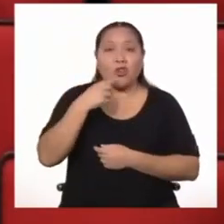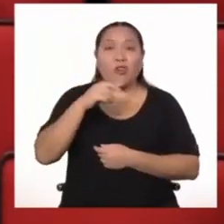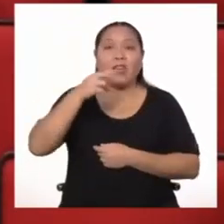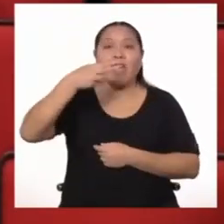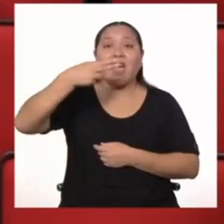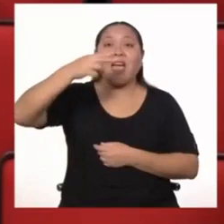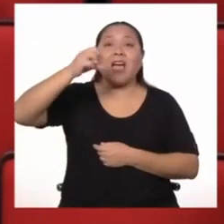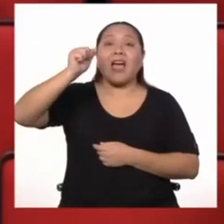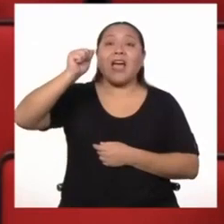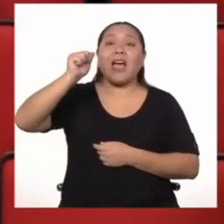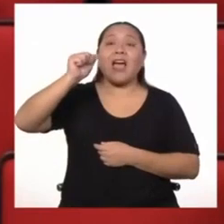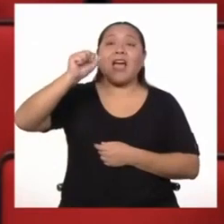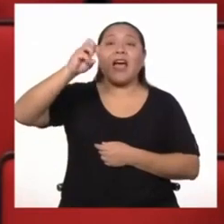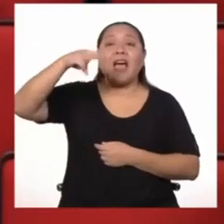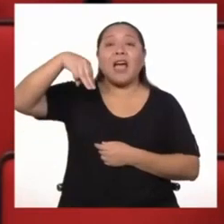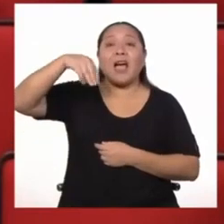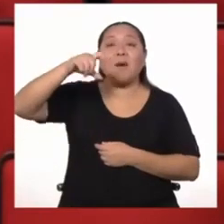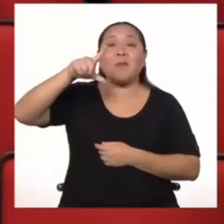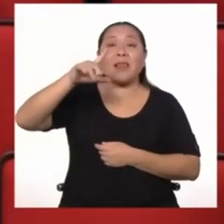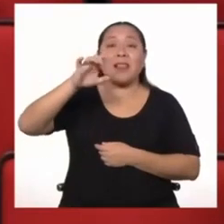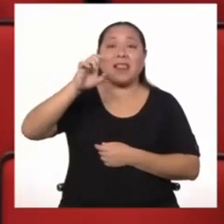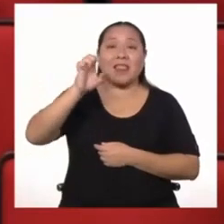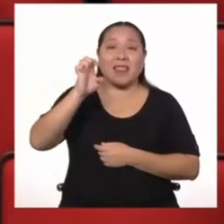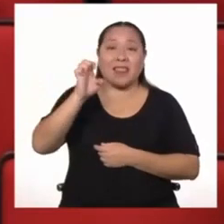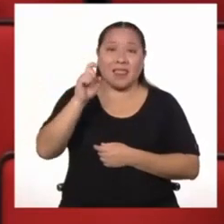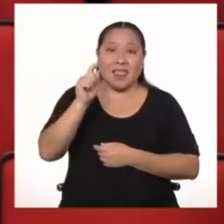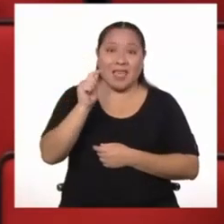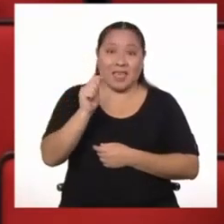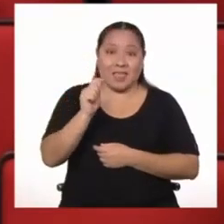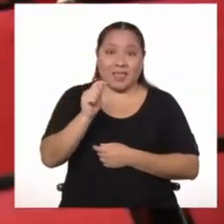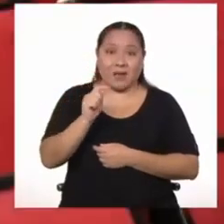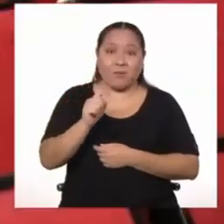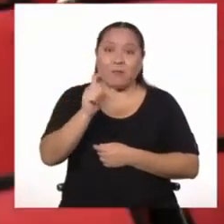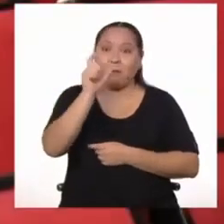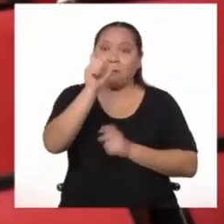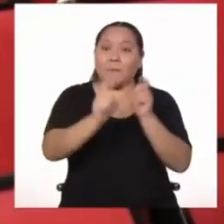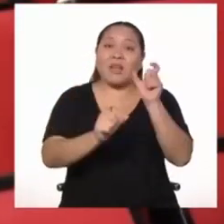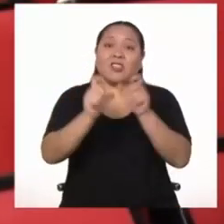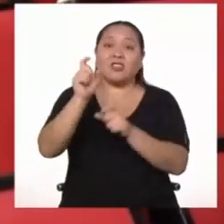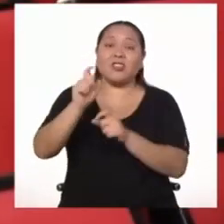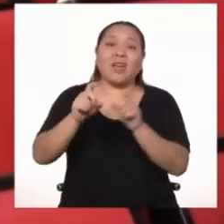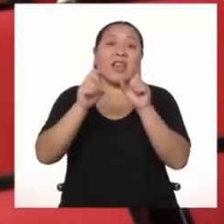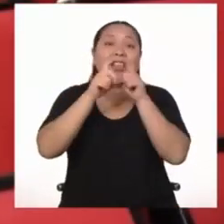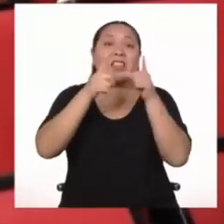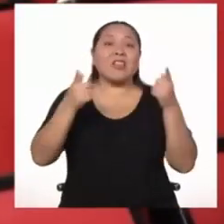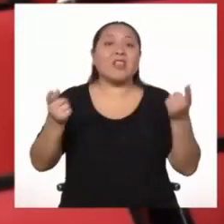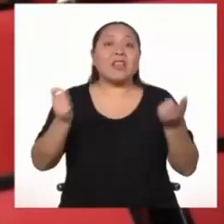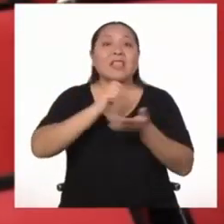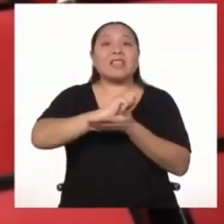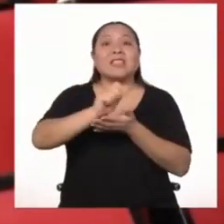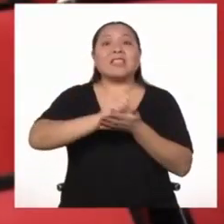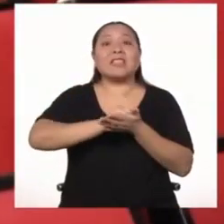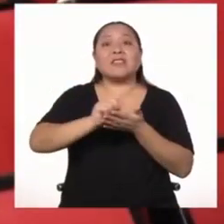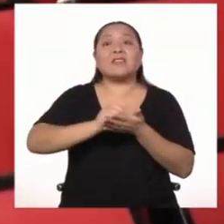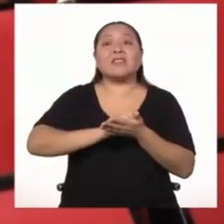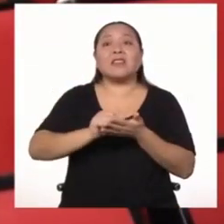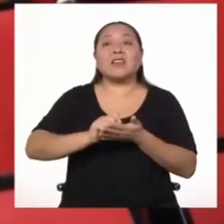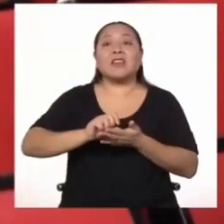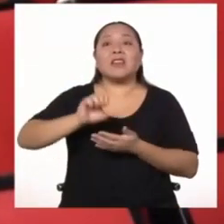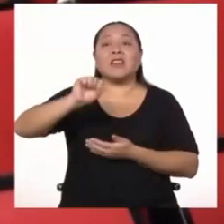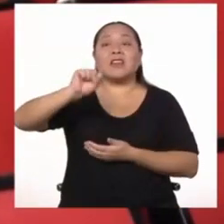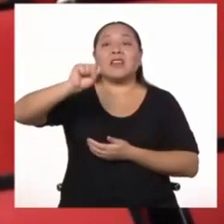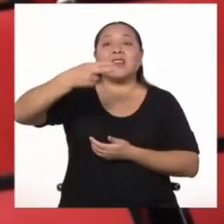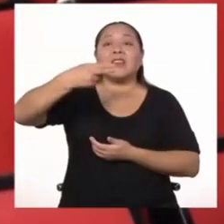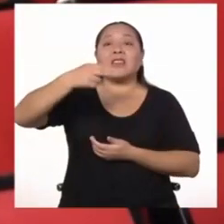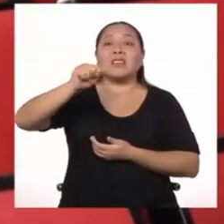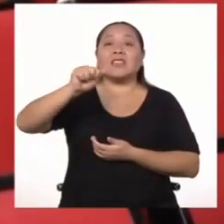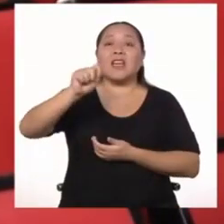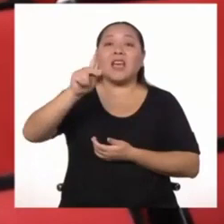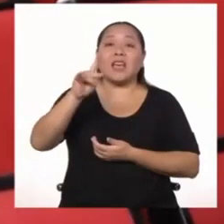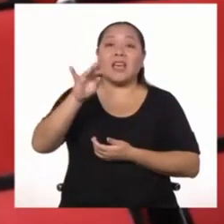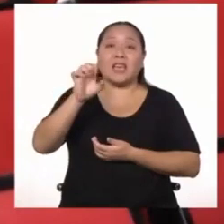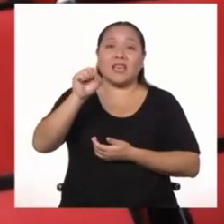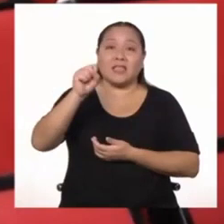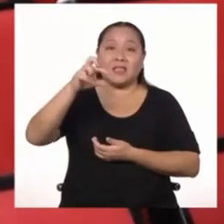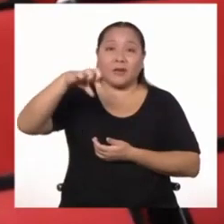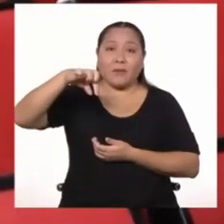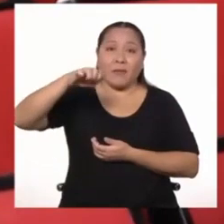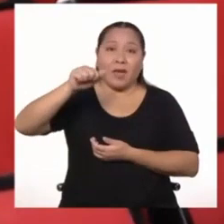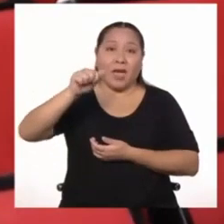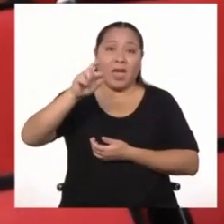personajes de la literatura universal. Fue escrito por William Shakespeare, uno de los más grandes